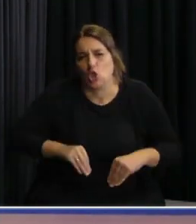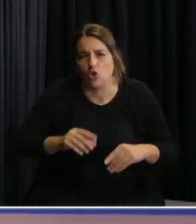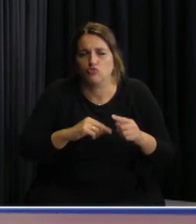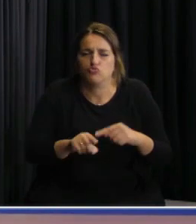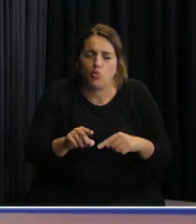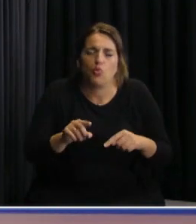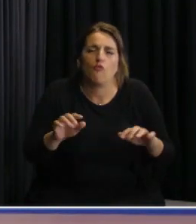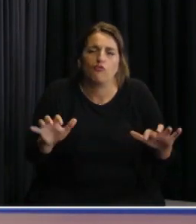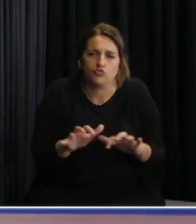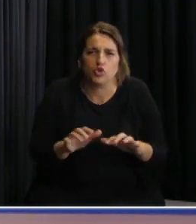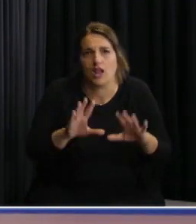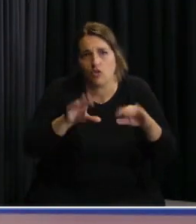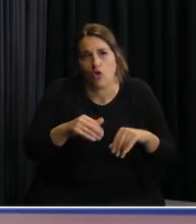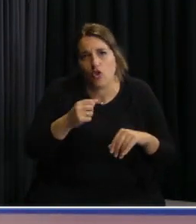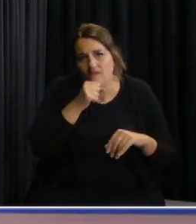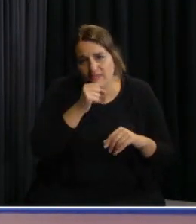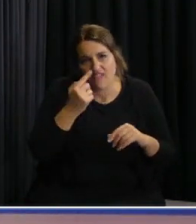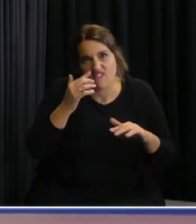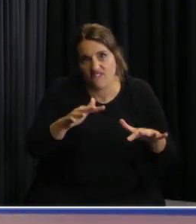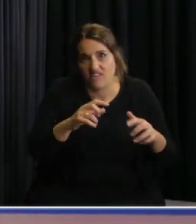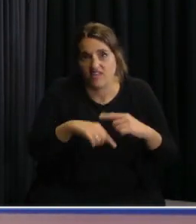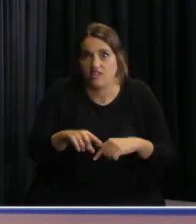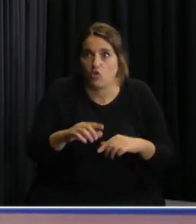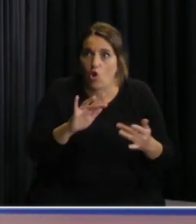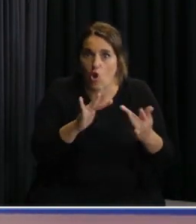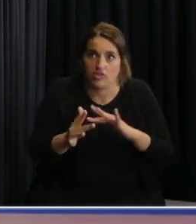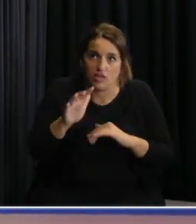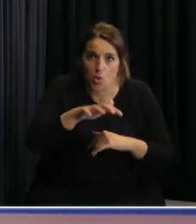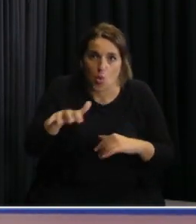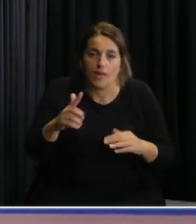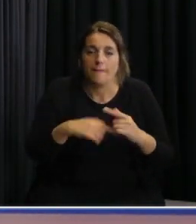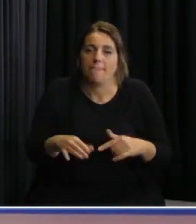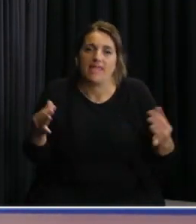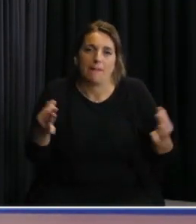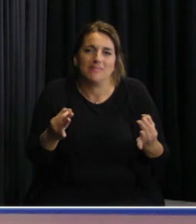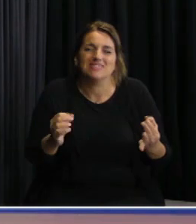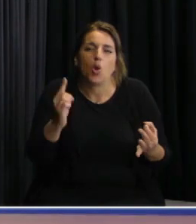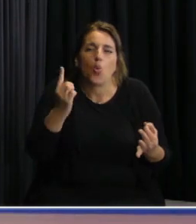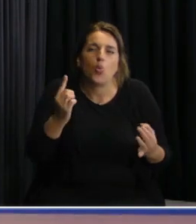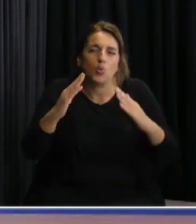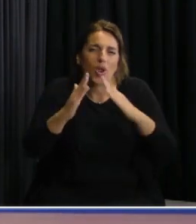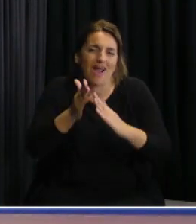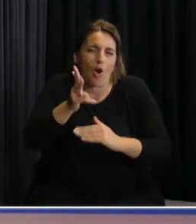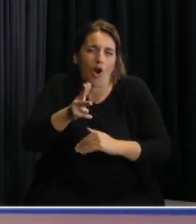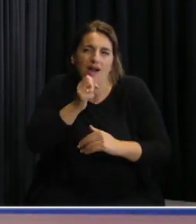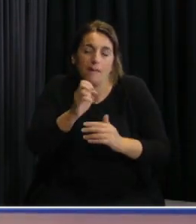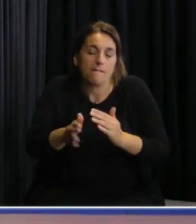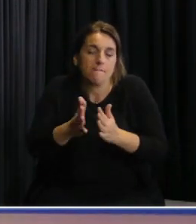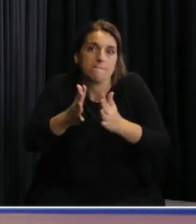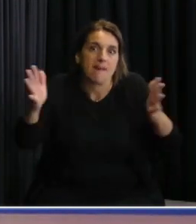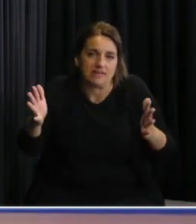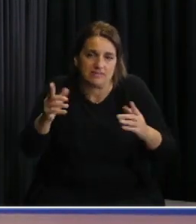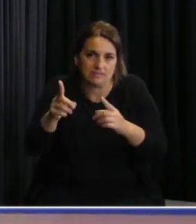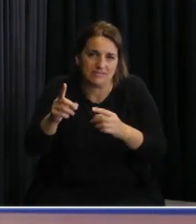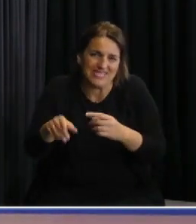y a los funcionarios y todos que tuvieron contacto con el centro y en particular uno de ellos donde es el más grande donde